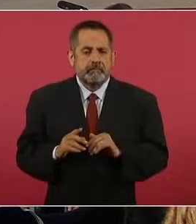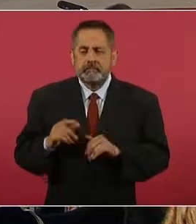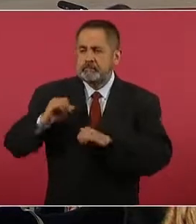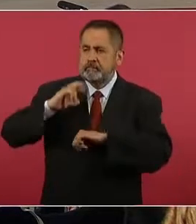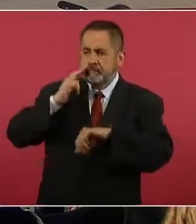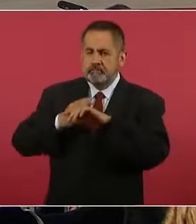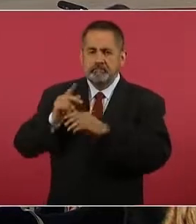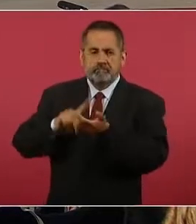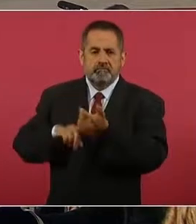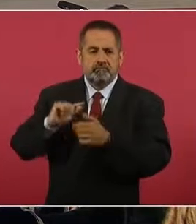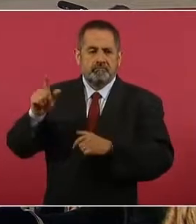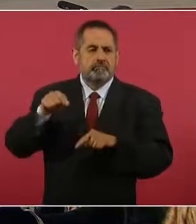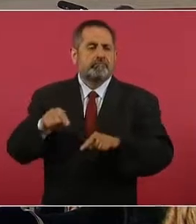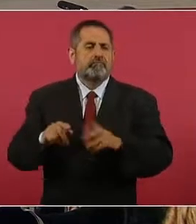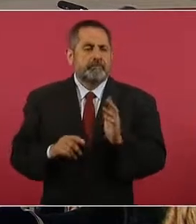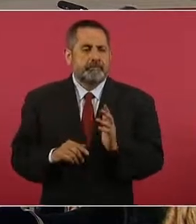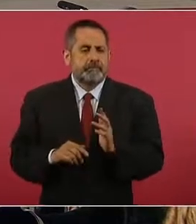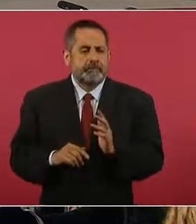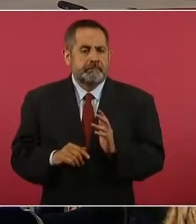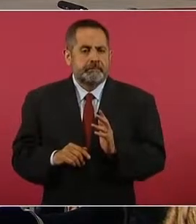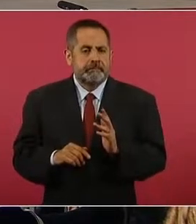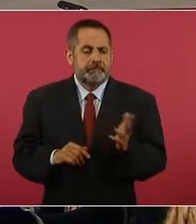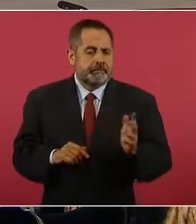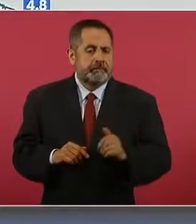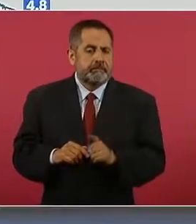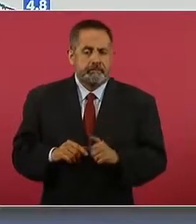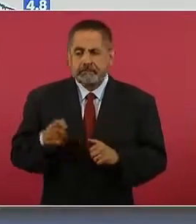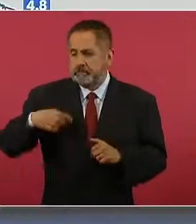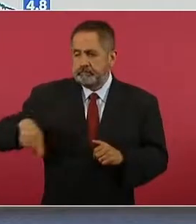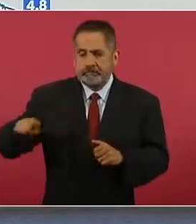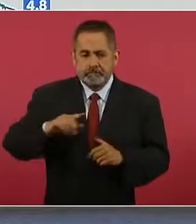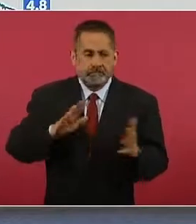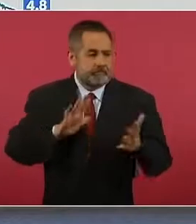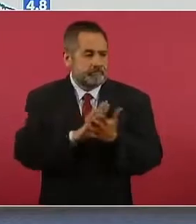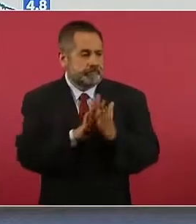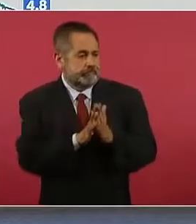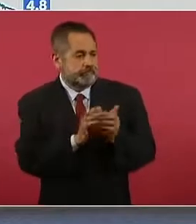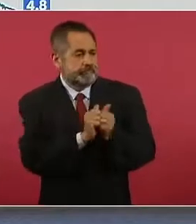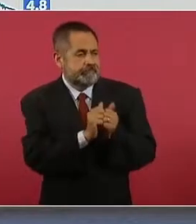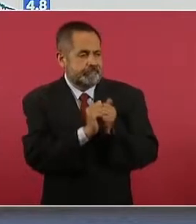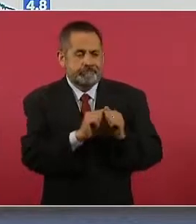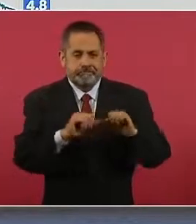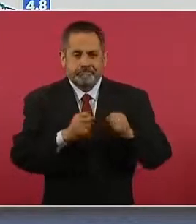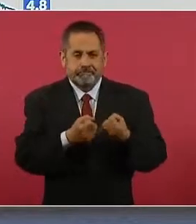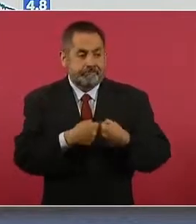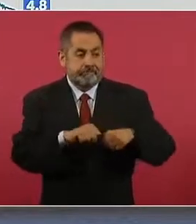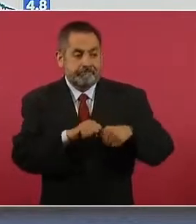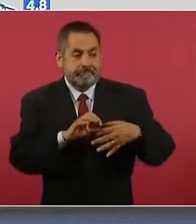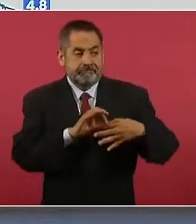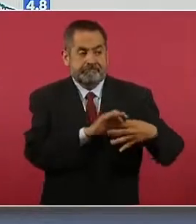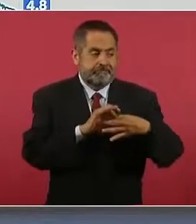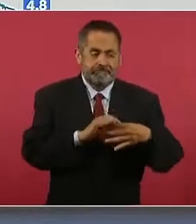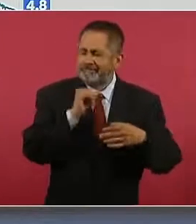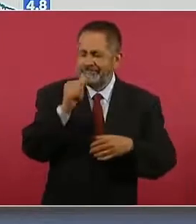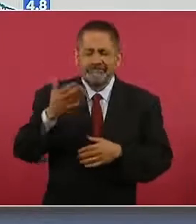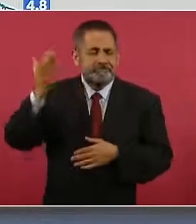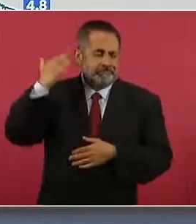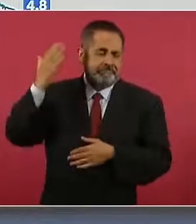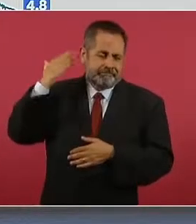y no está asociada, no hay asociación delictuosa como existía